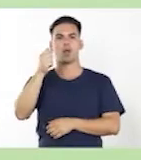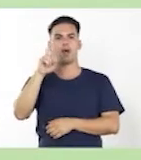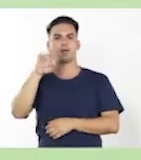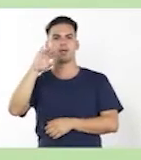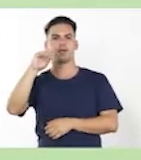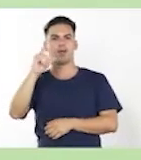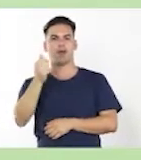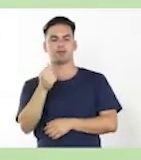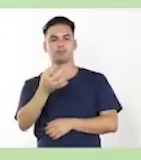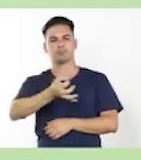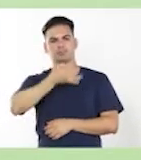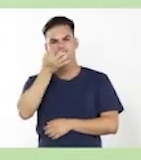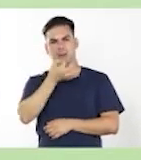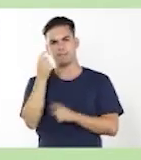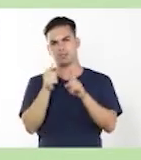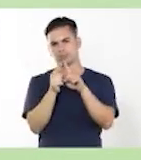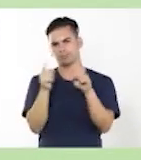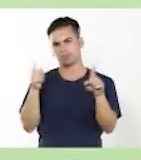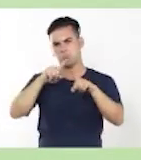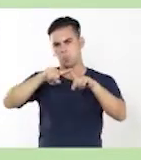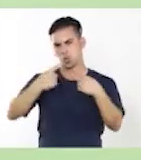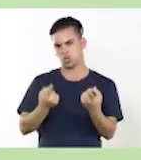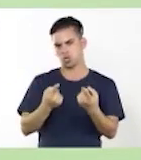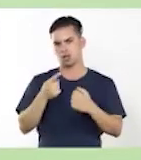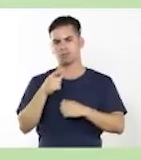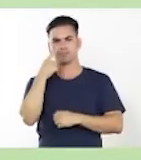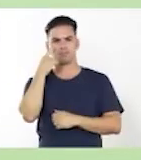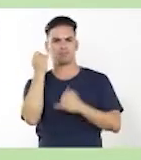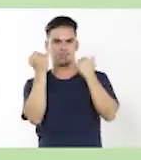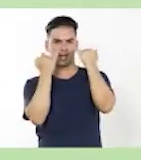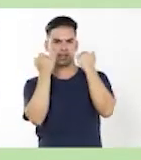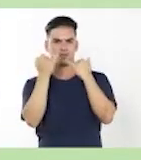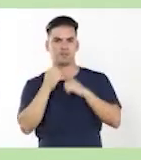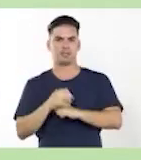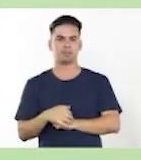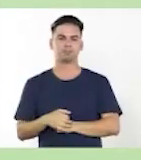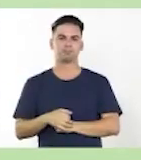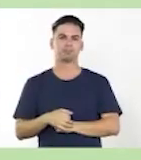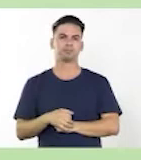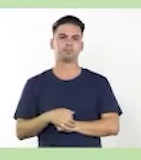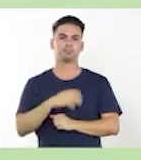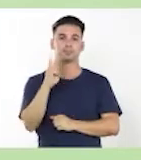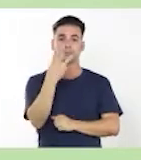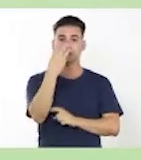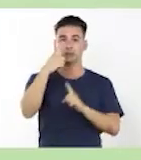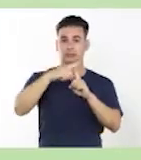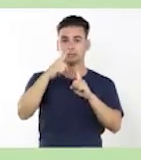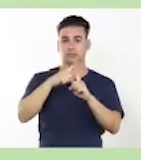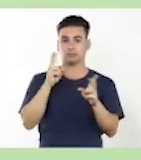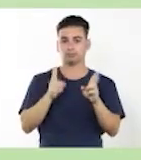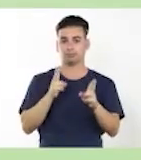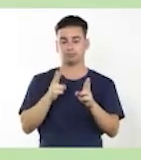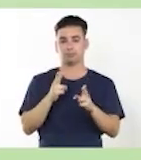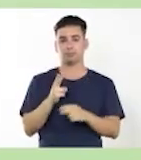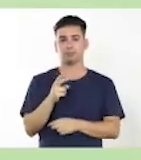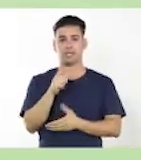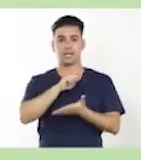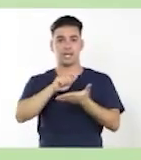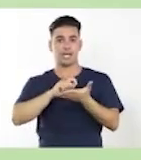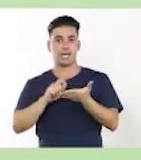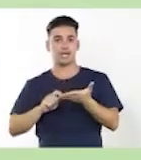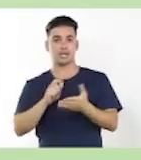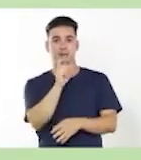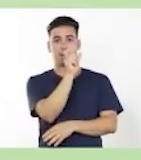irregularidades. Explica la irregularidad que presenta. El ejercicio número